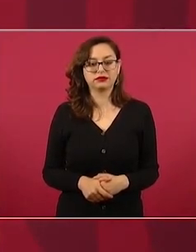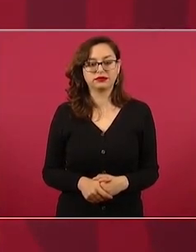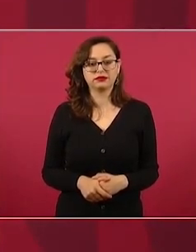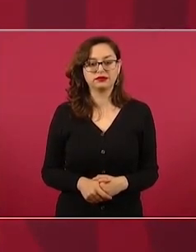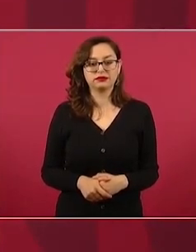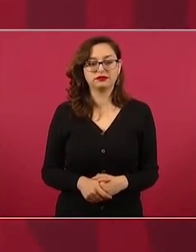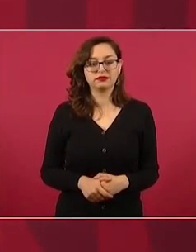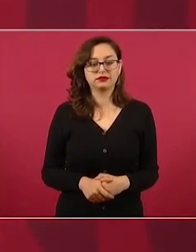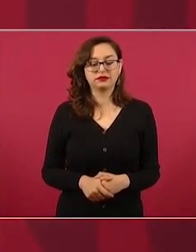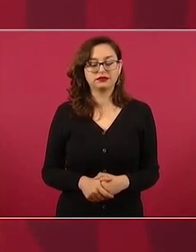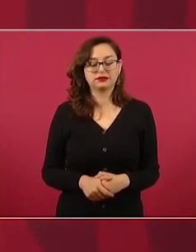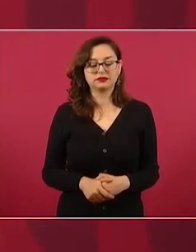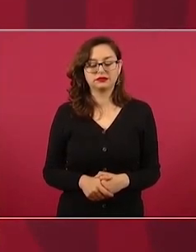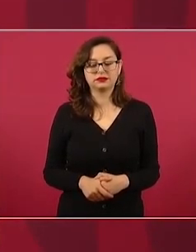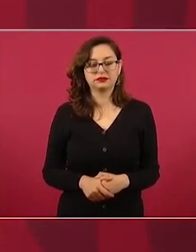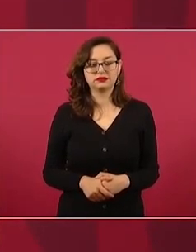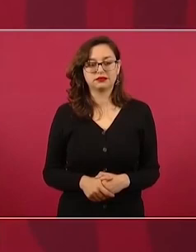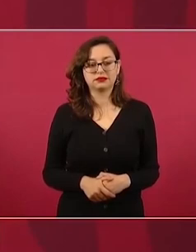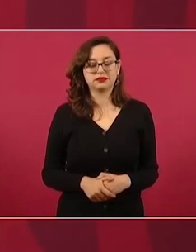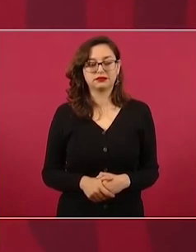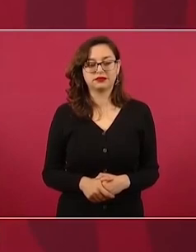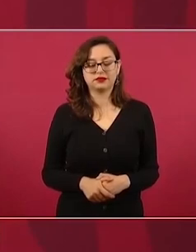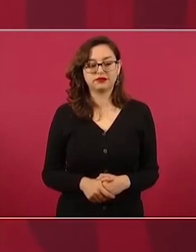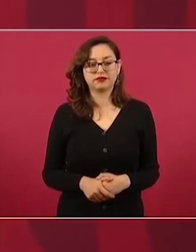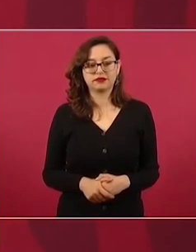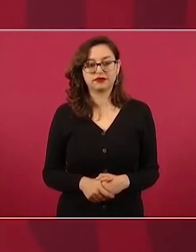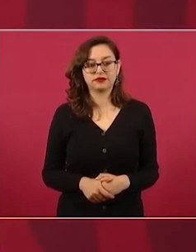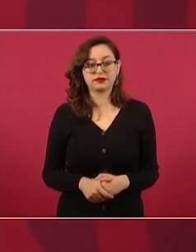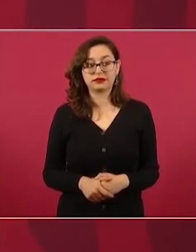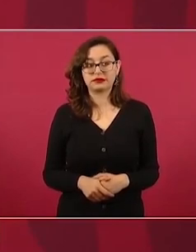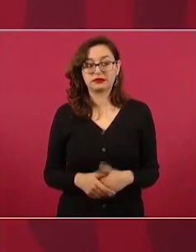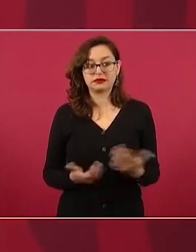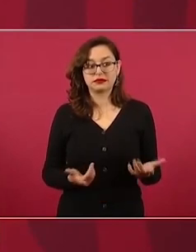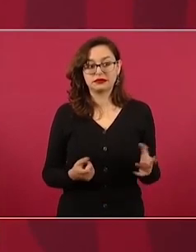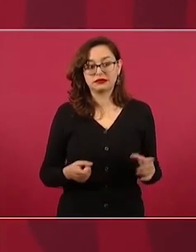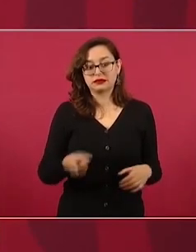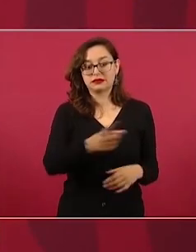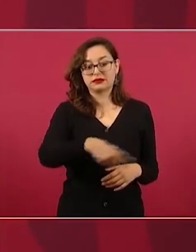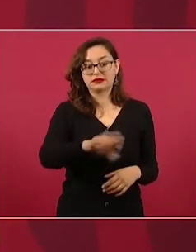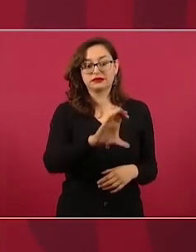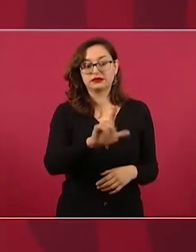operación. Por eso, Claudio y todos estos